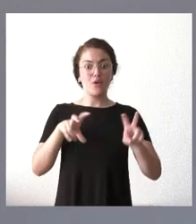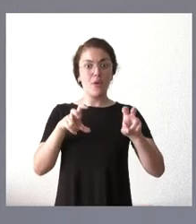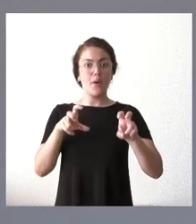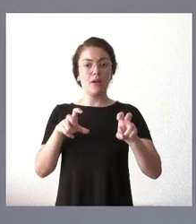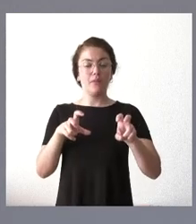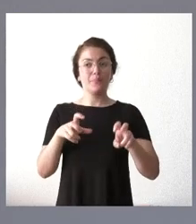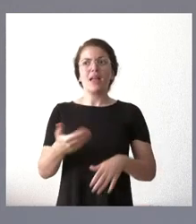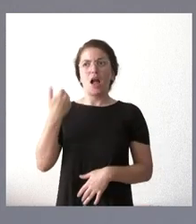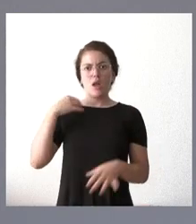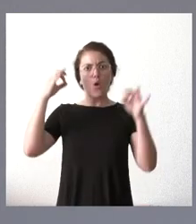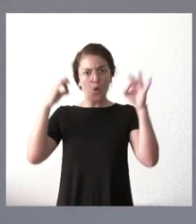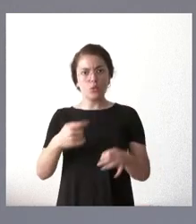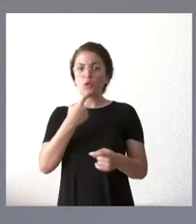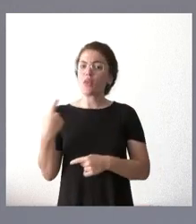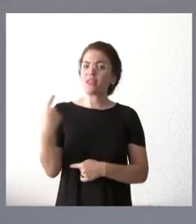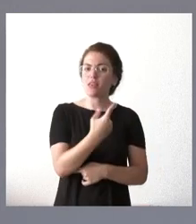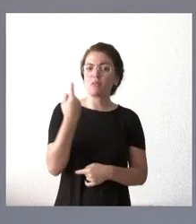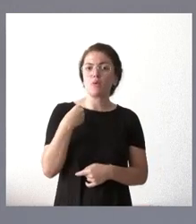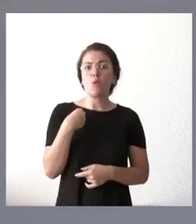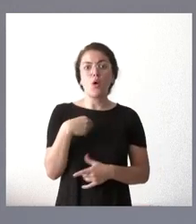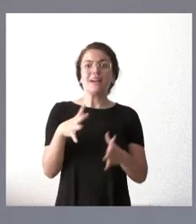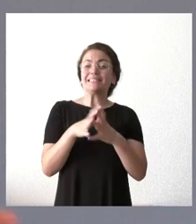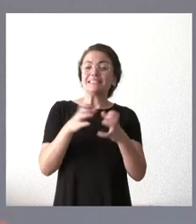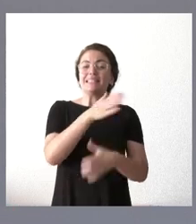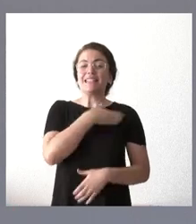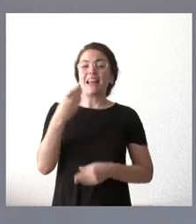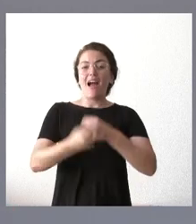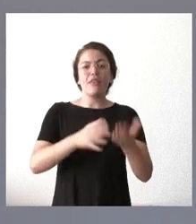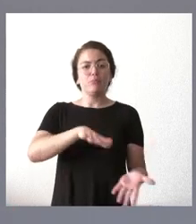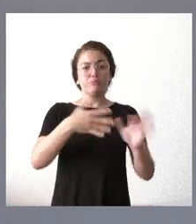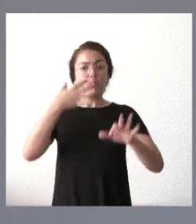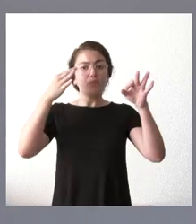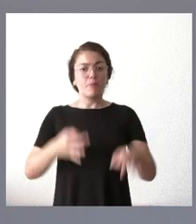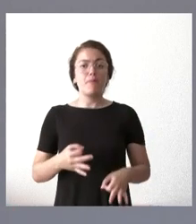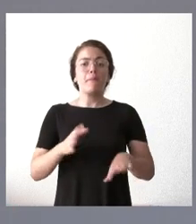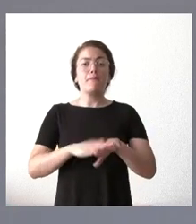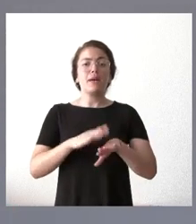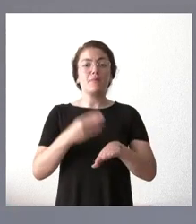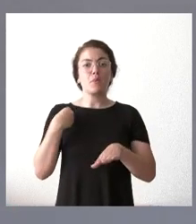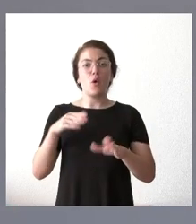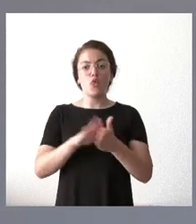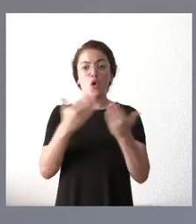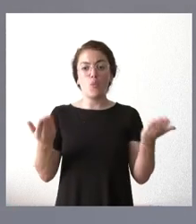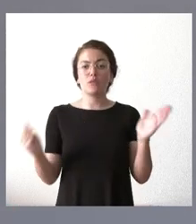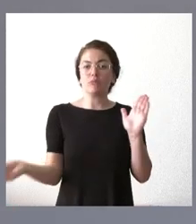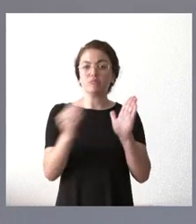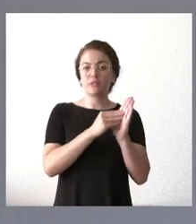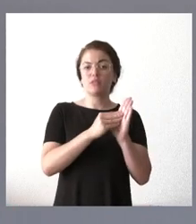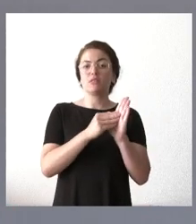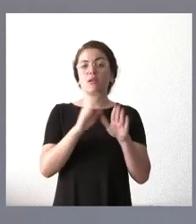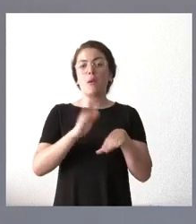se nos comunicó el deseo de ponerlas en práctica y, por lo tanto, que se incorporaran a estos documentos y en el que hoy planteamos para Zamora y en el que pueda